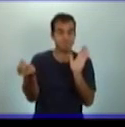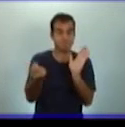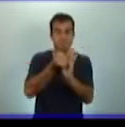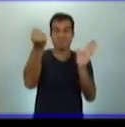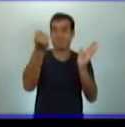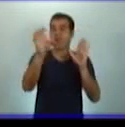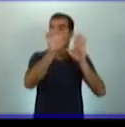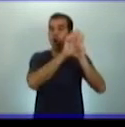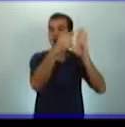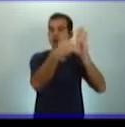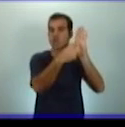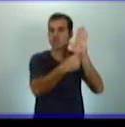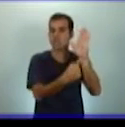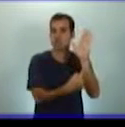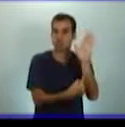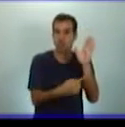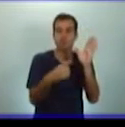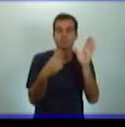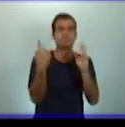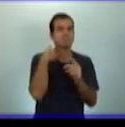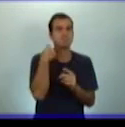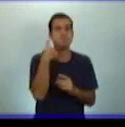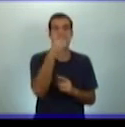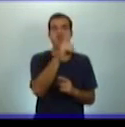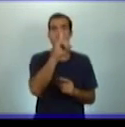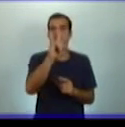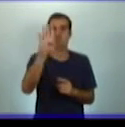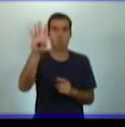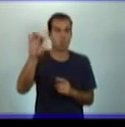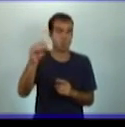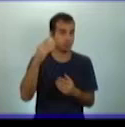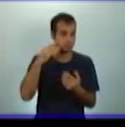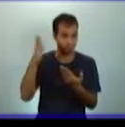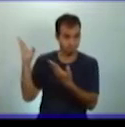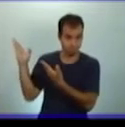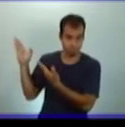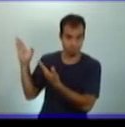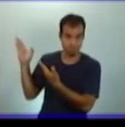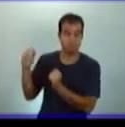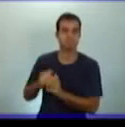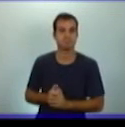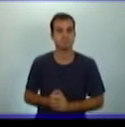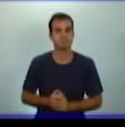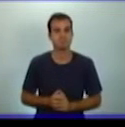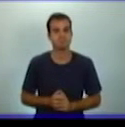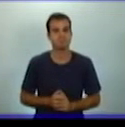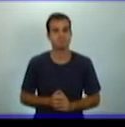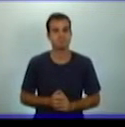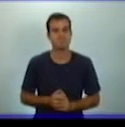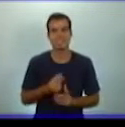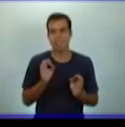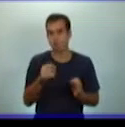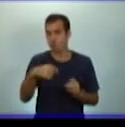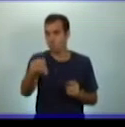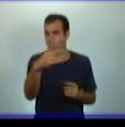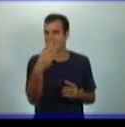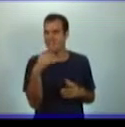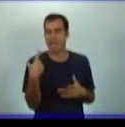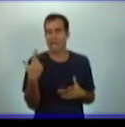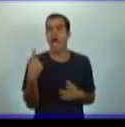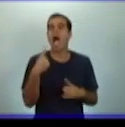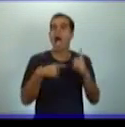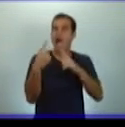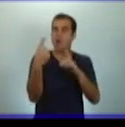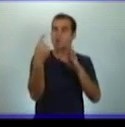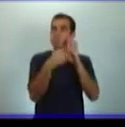Y seguro que me vas a decir desde la casa que tuvo algunos artículos progresistas. Sí,